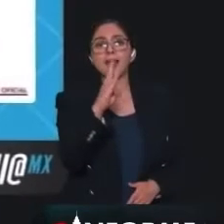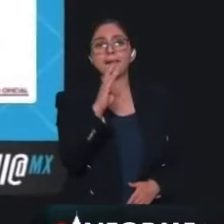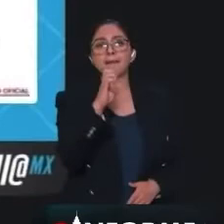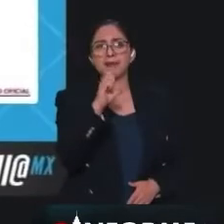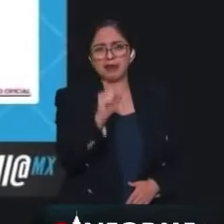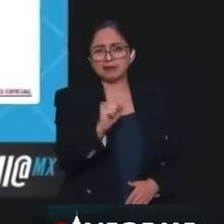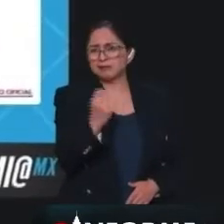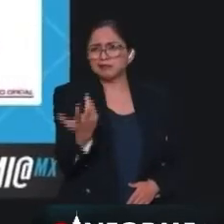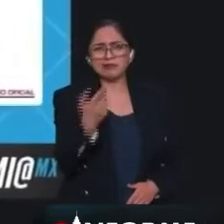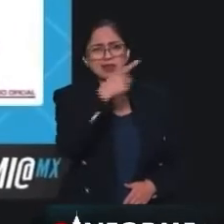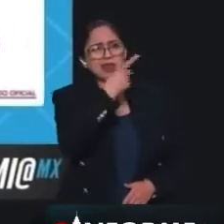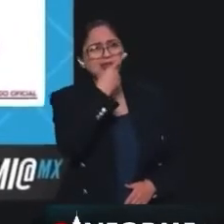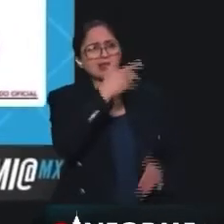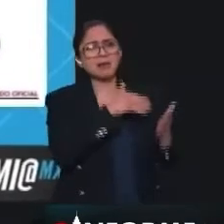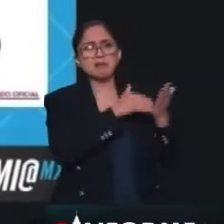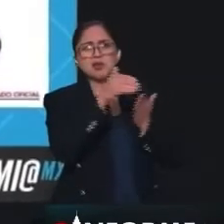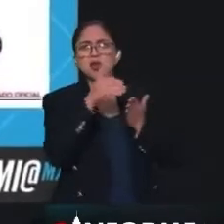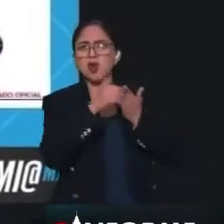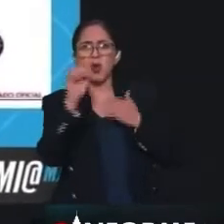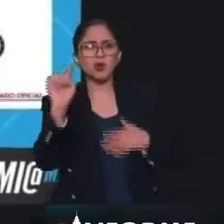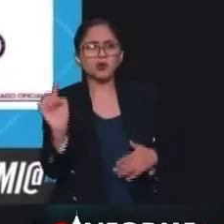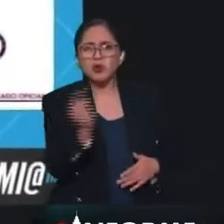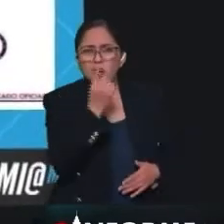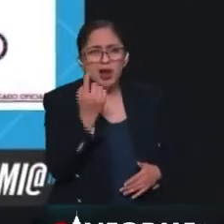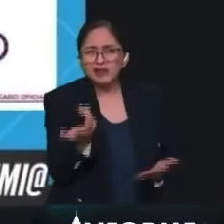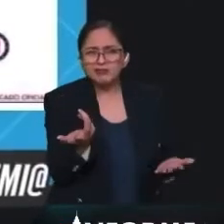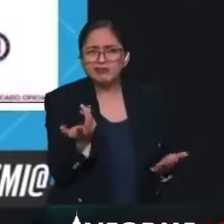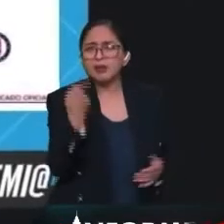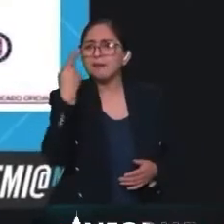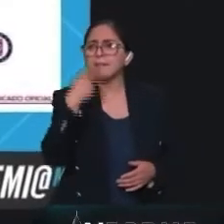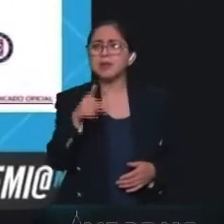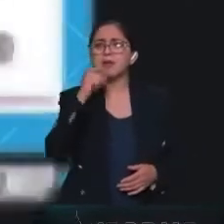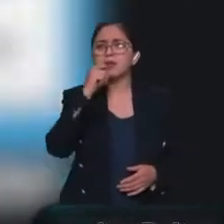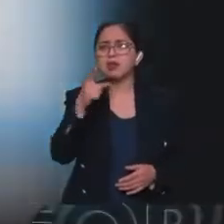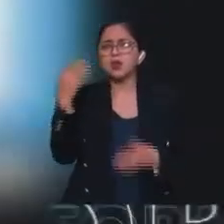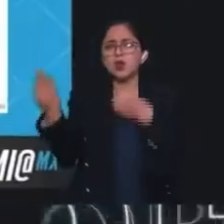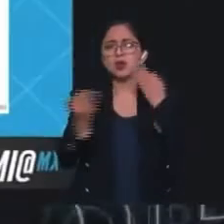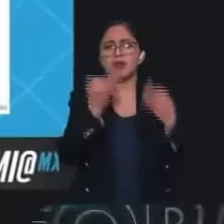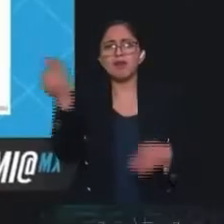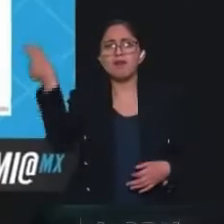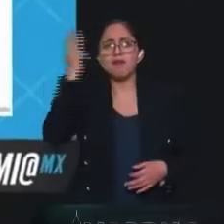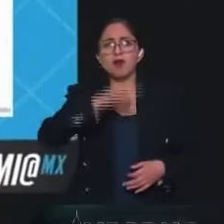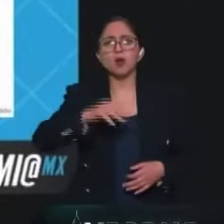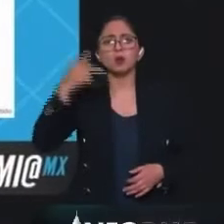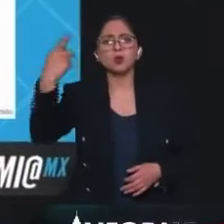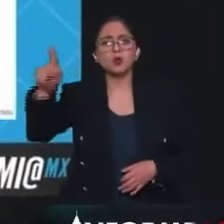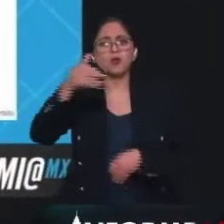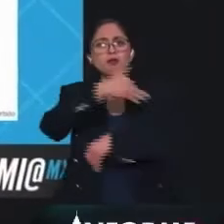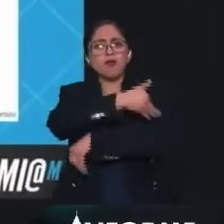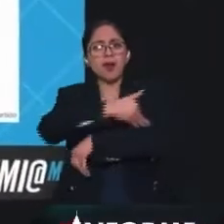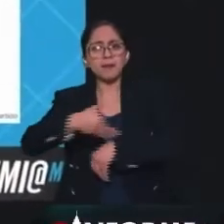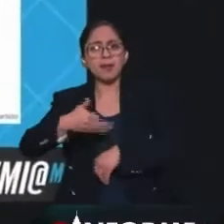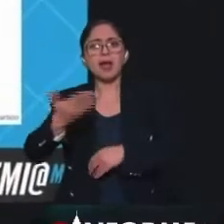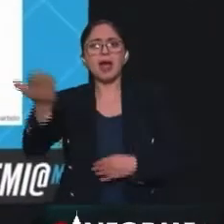dólares. También, por ejemplo, salió una noticia falsa hablando de su hijo, de su familia, que tenía distintos